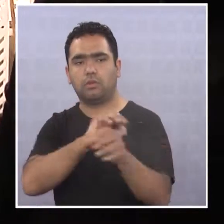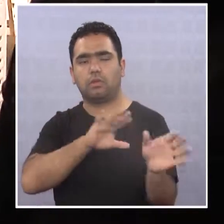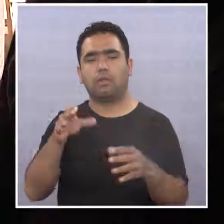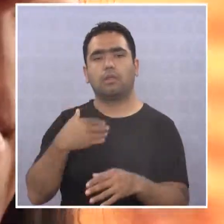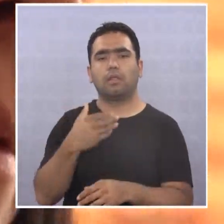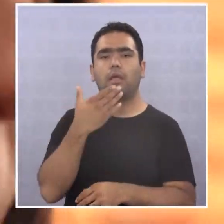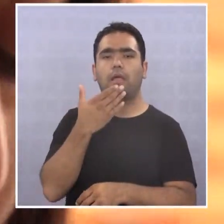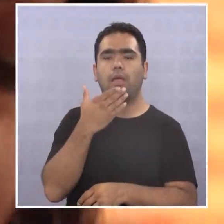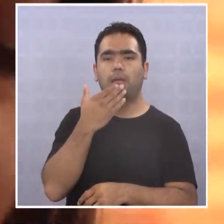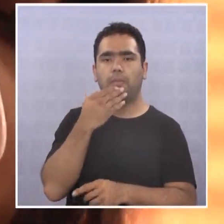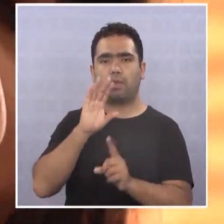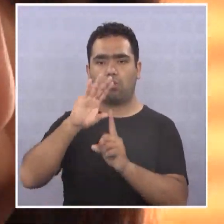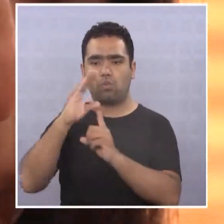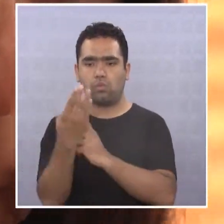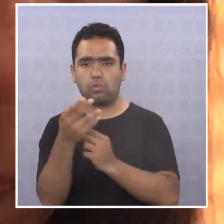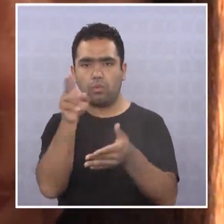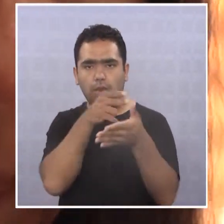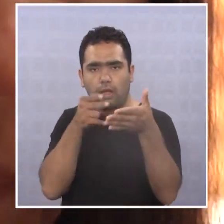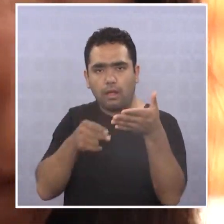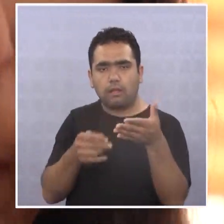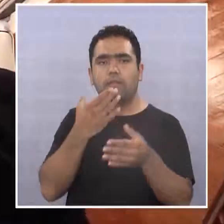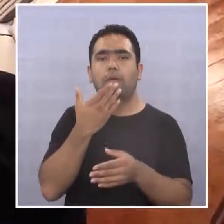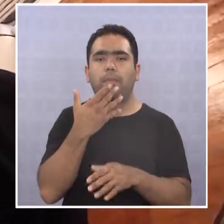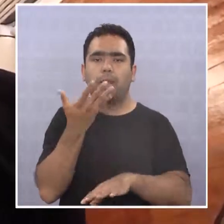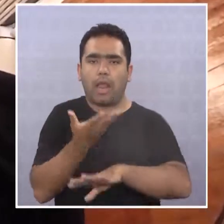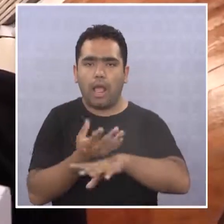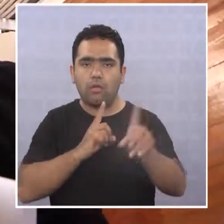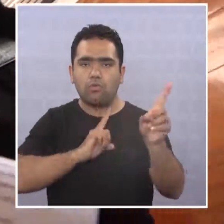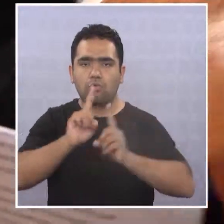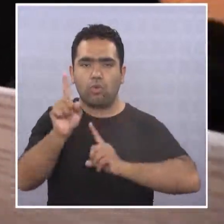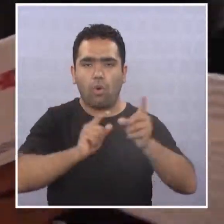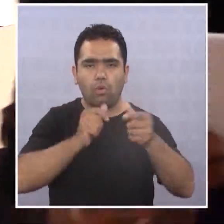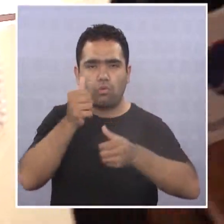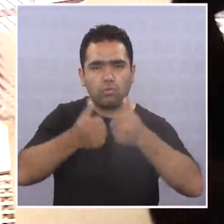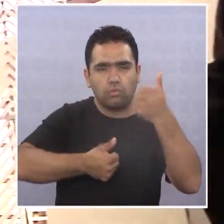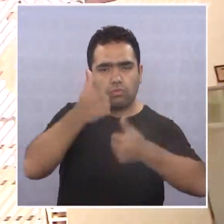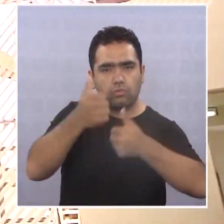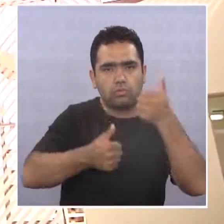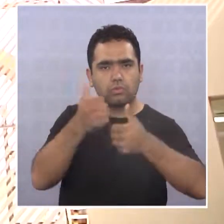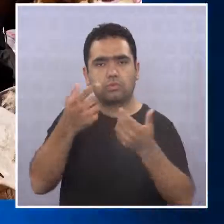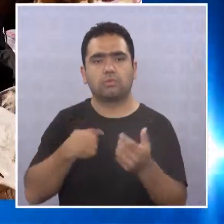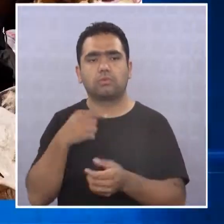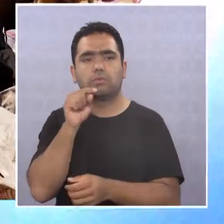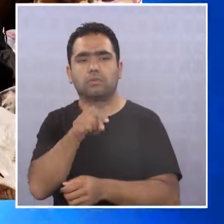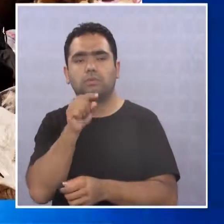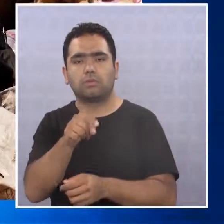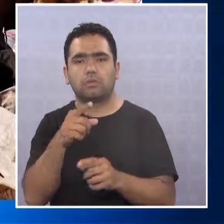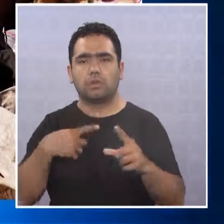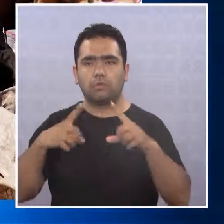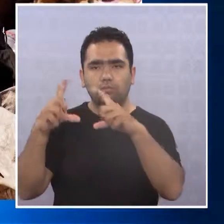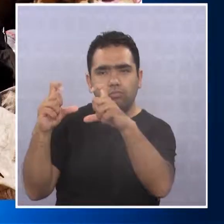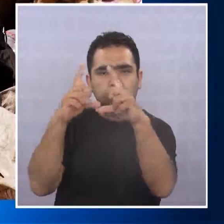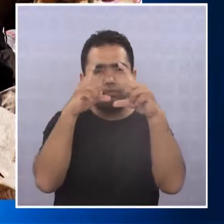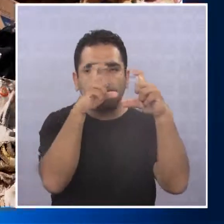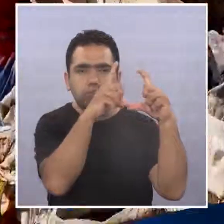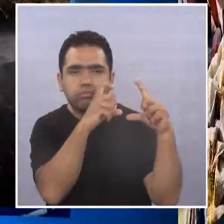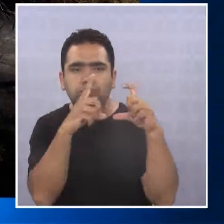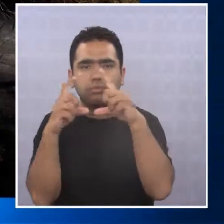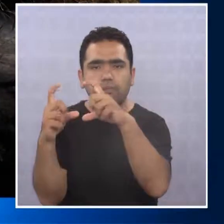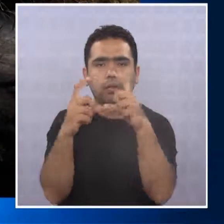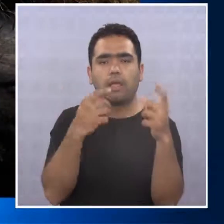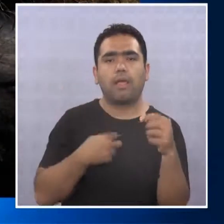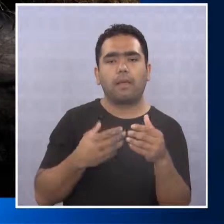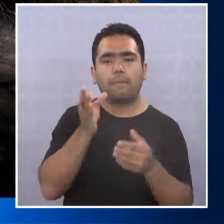Cultura y las Artes, por estos días se realiza el concurso de fotografía patrimonial Captura tu entorno, dirigido a estudiantes y sus